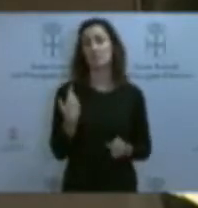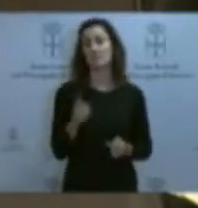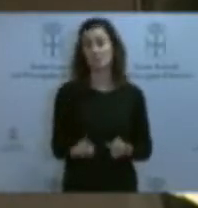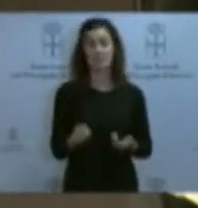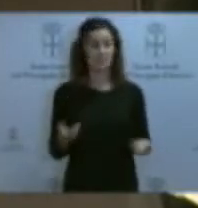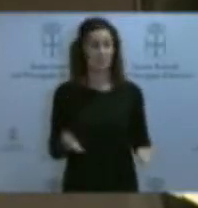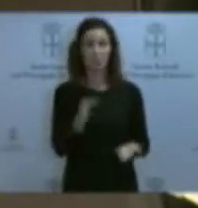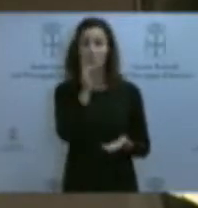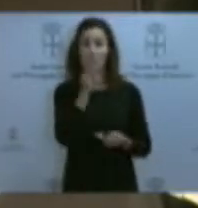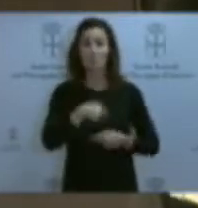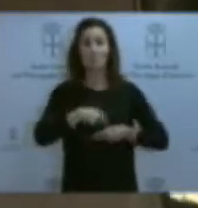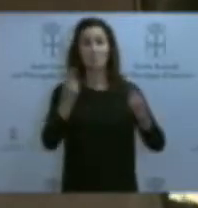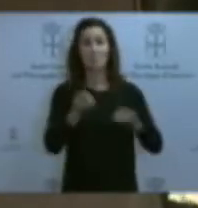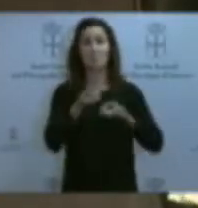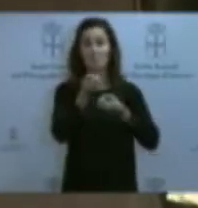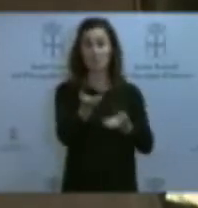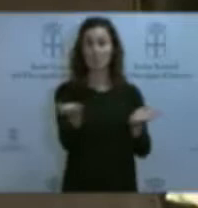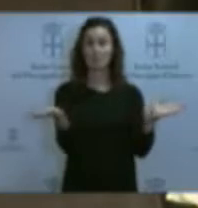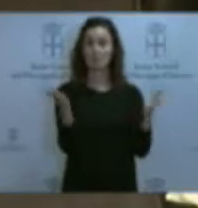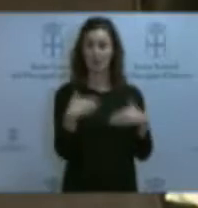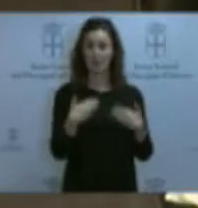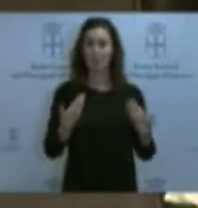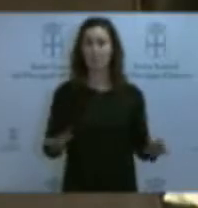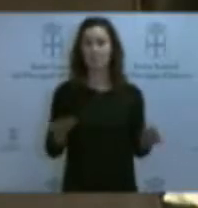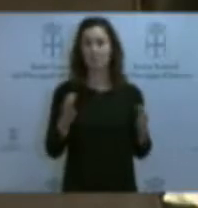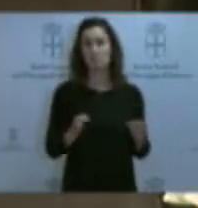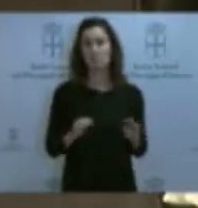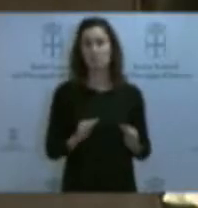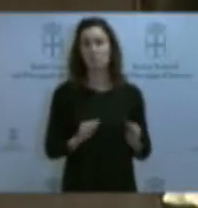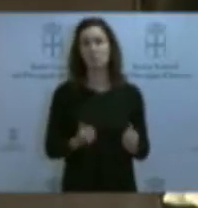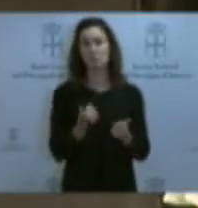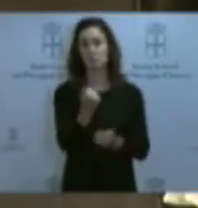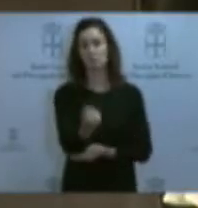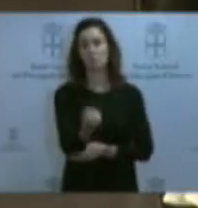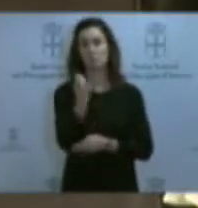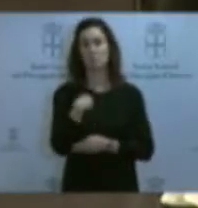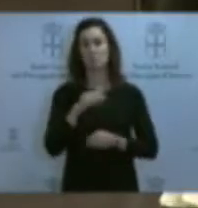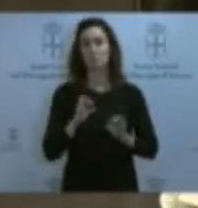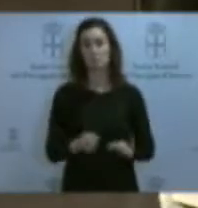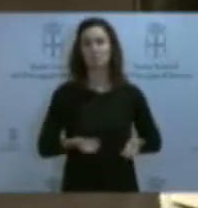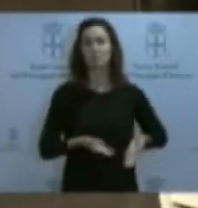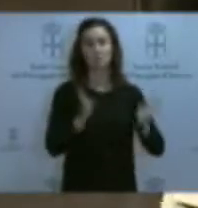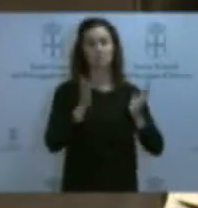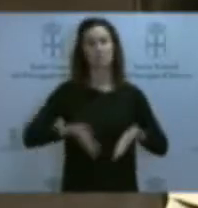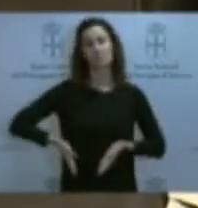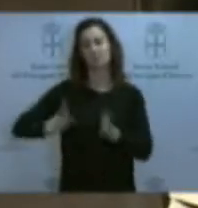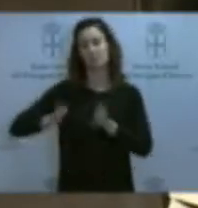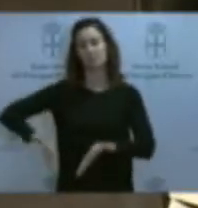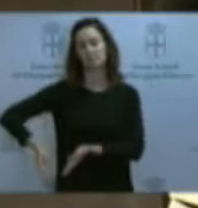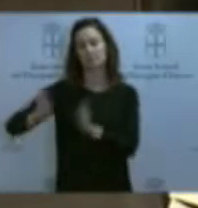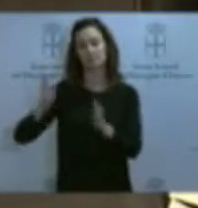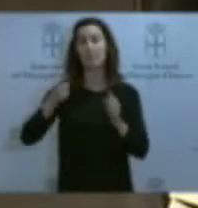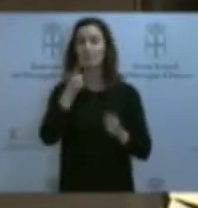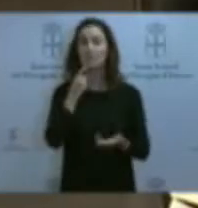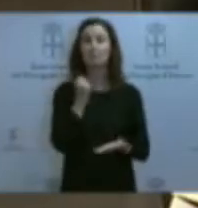trascendido públicamente. A mí me gustaría recordar que bajo su supervisión se licita el concurso de las troncales, que es él quien valida las